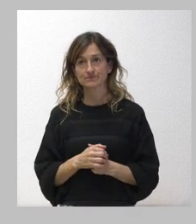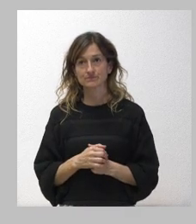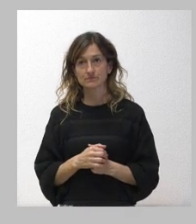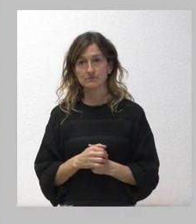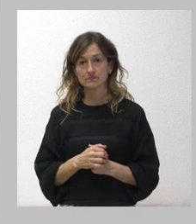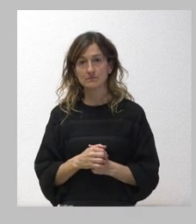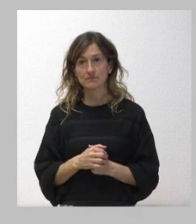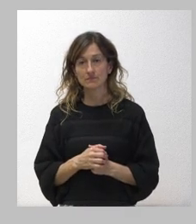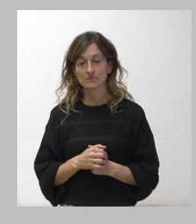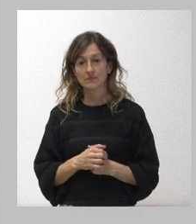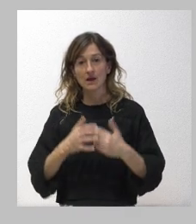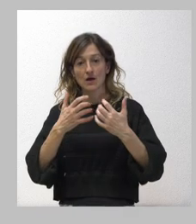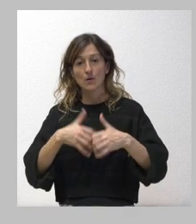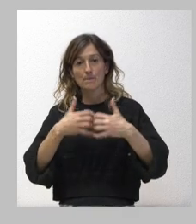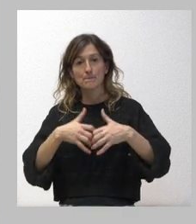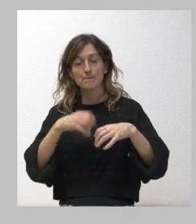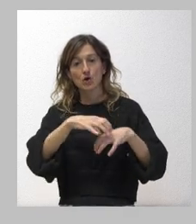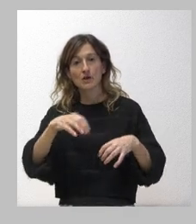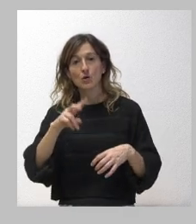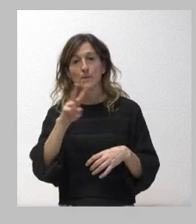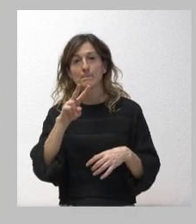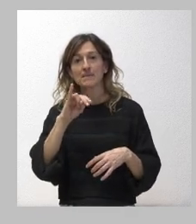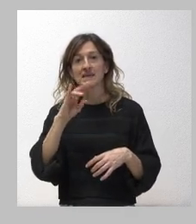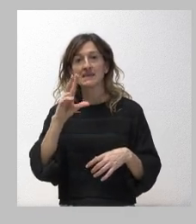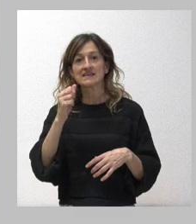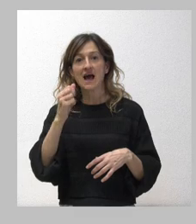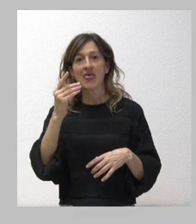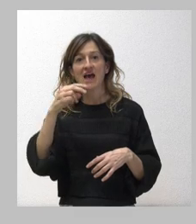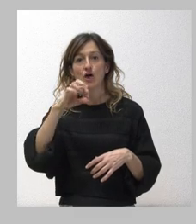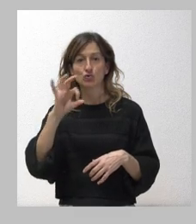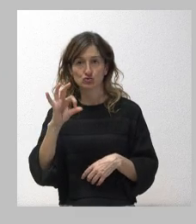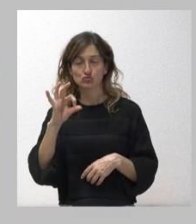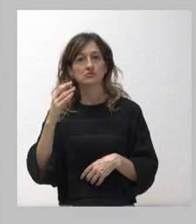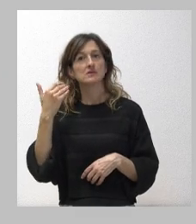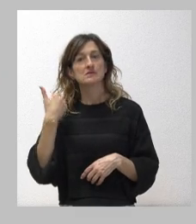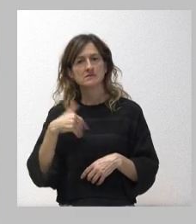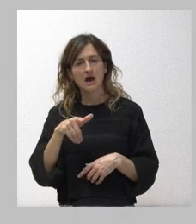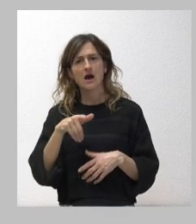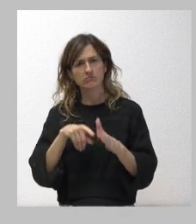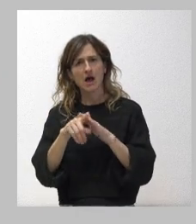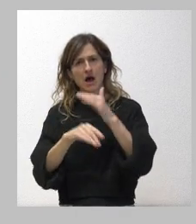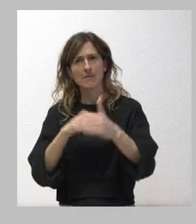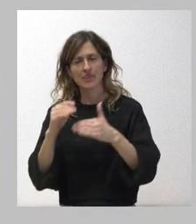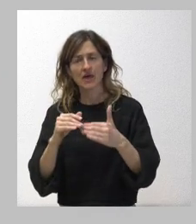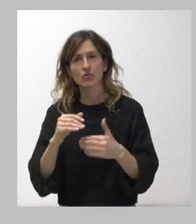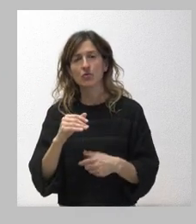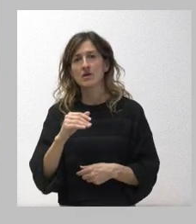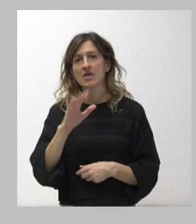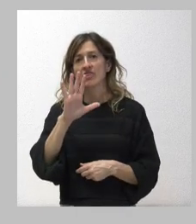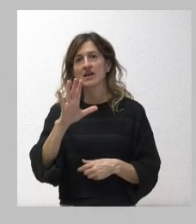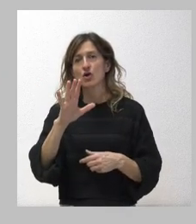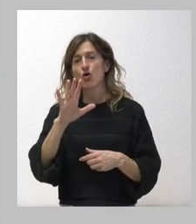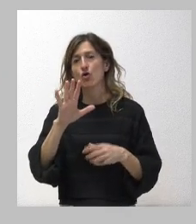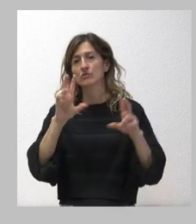Junto al polígono de Villadango, o el polígono industrial de Villadango, se están desarrollando ya en fase muy avanzada cinco macroparques